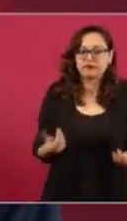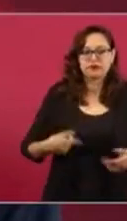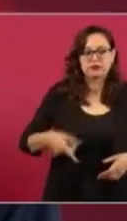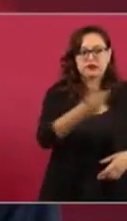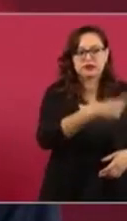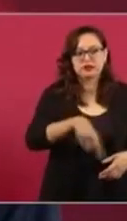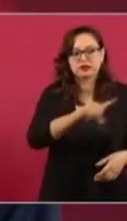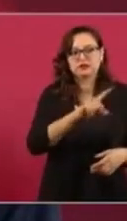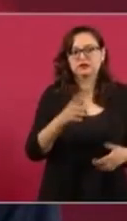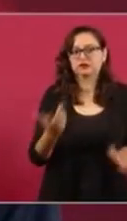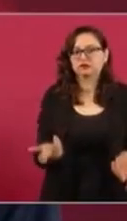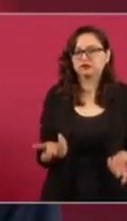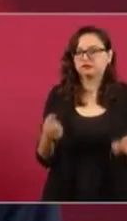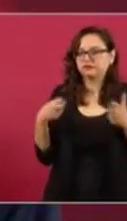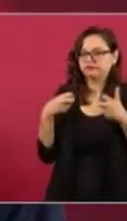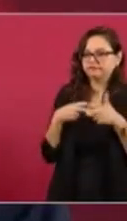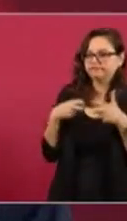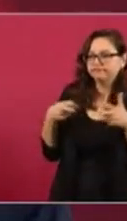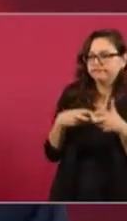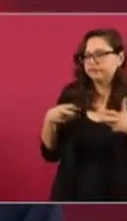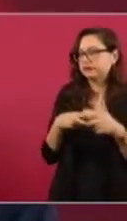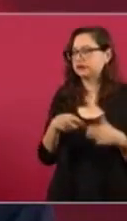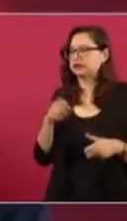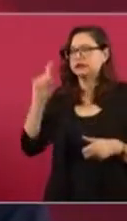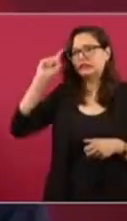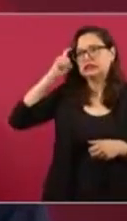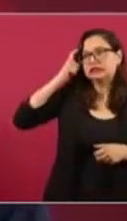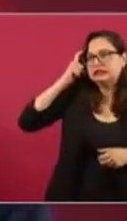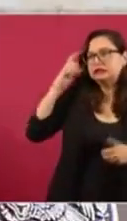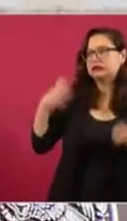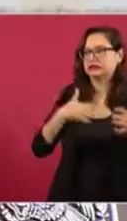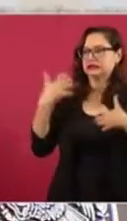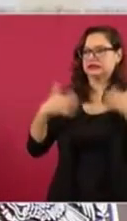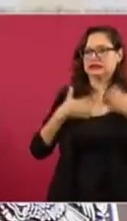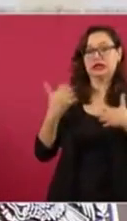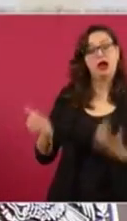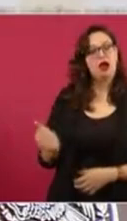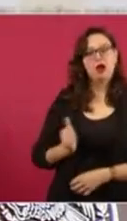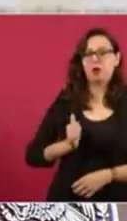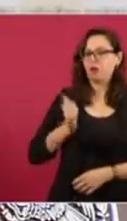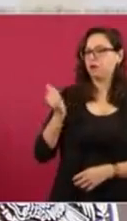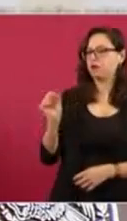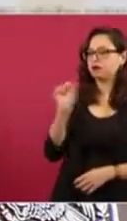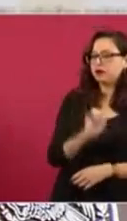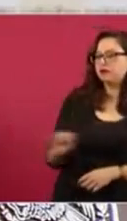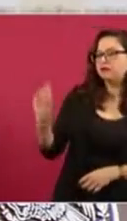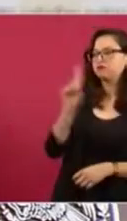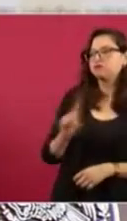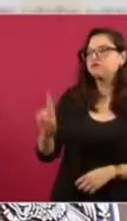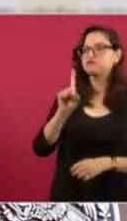usan los fines de semana para